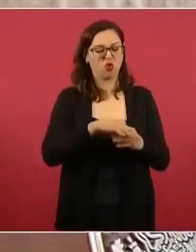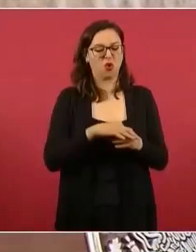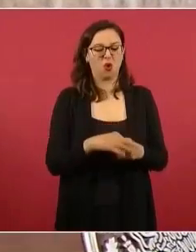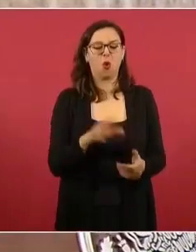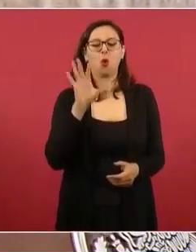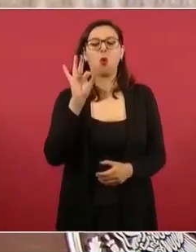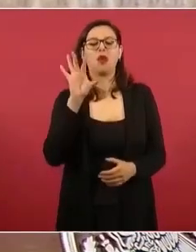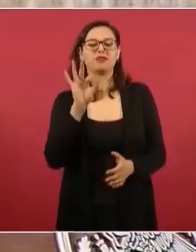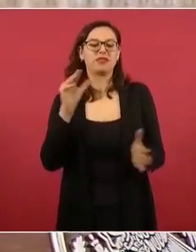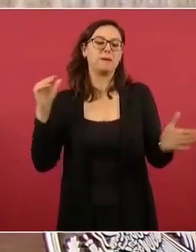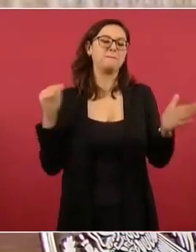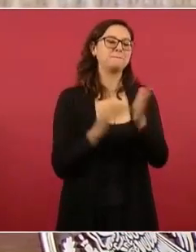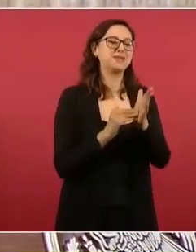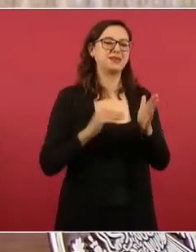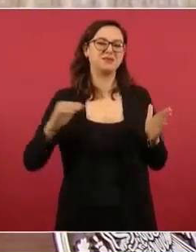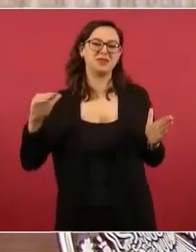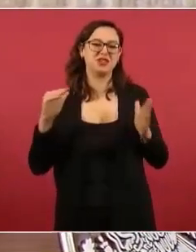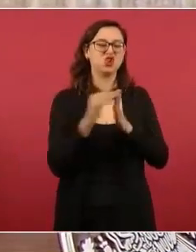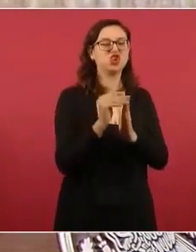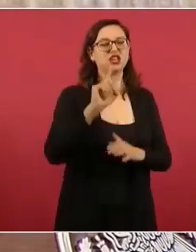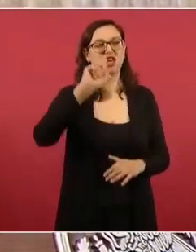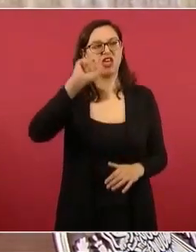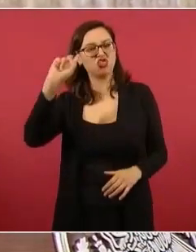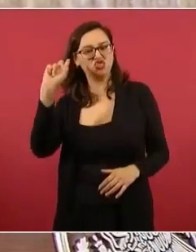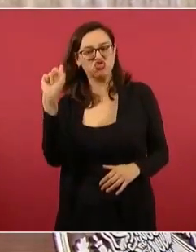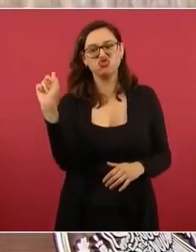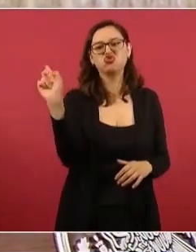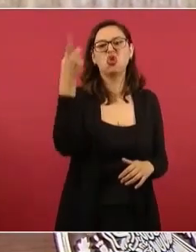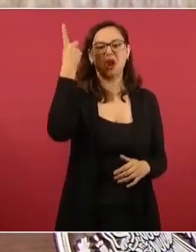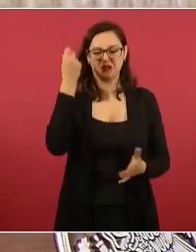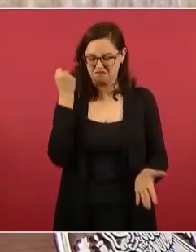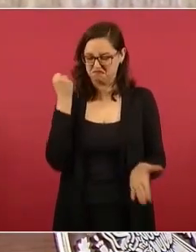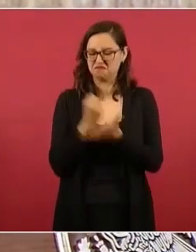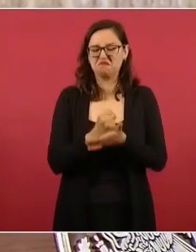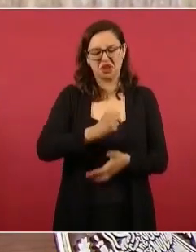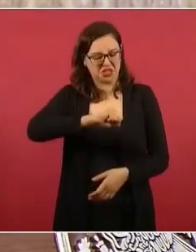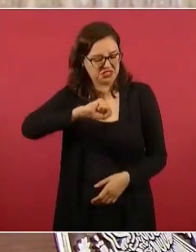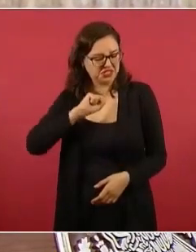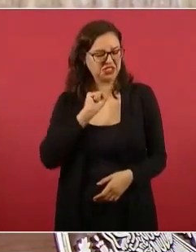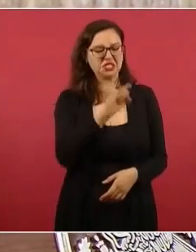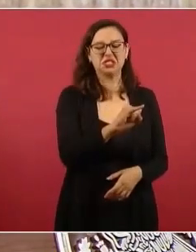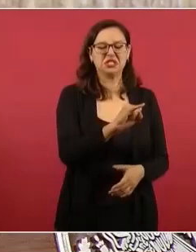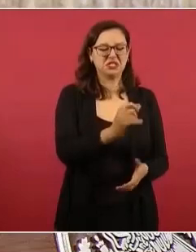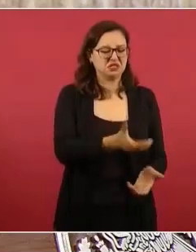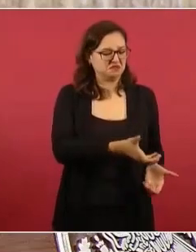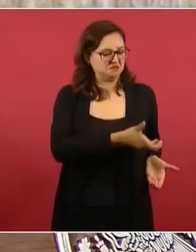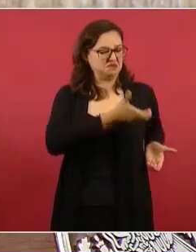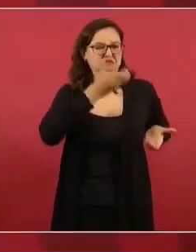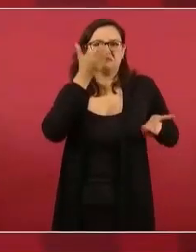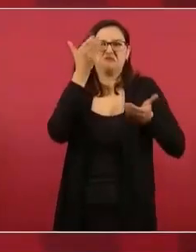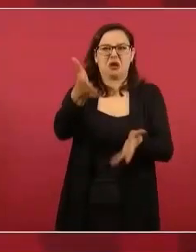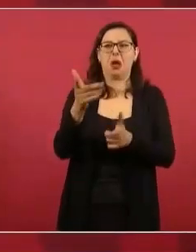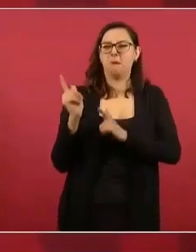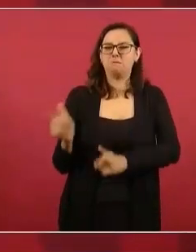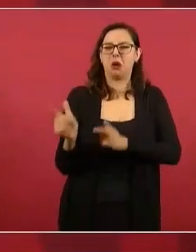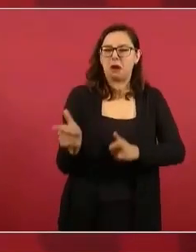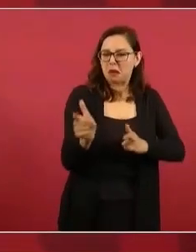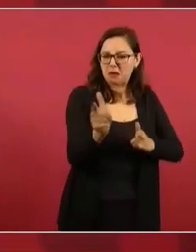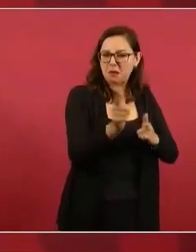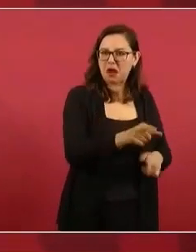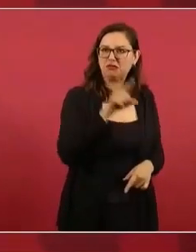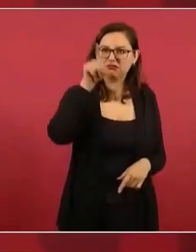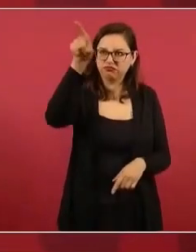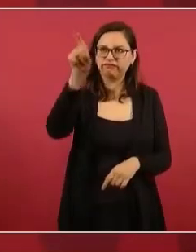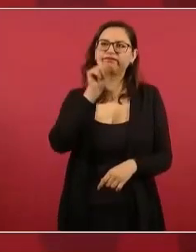40 mil millones de dólares en armas para la guerra